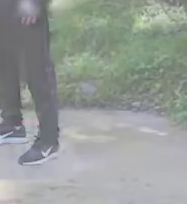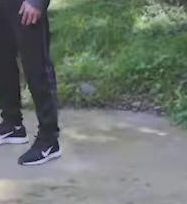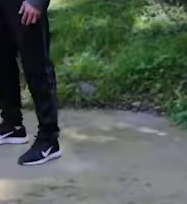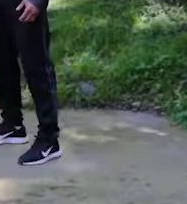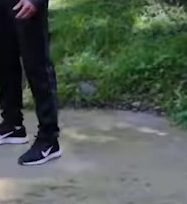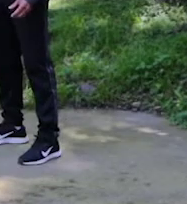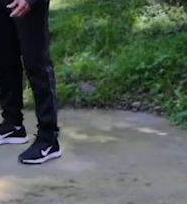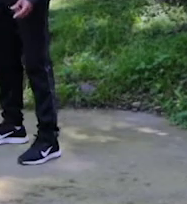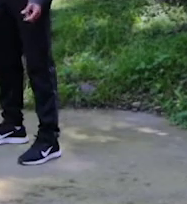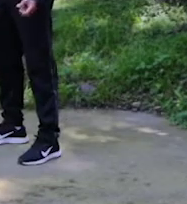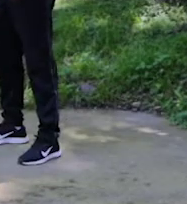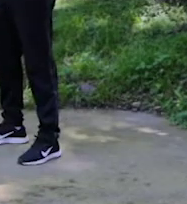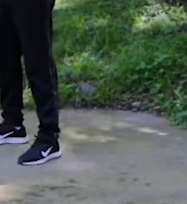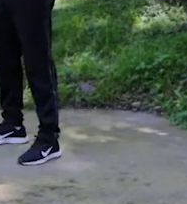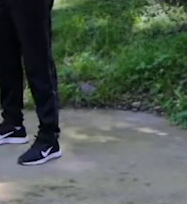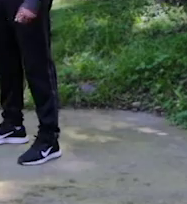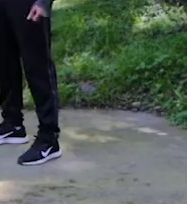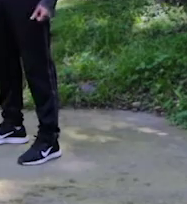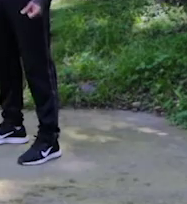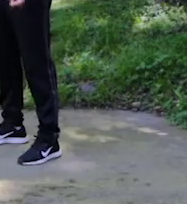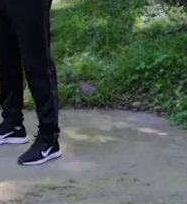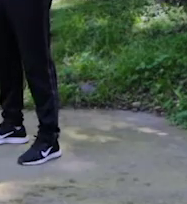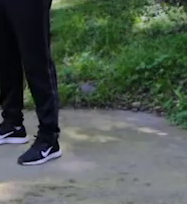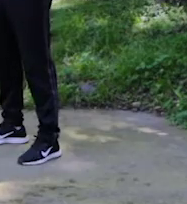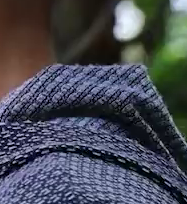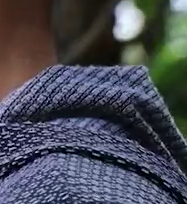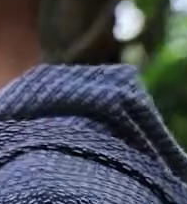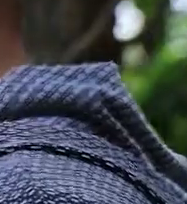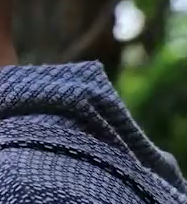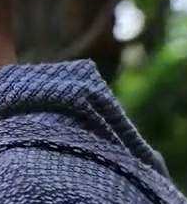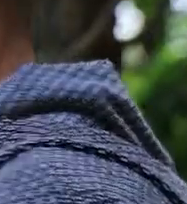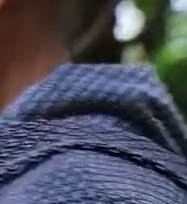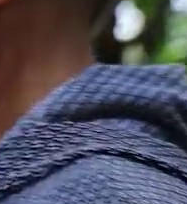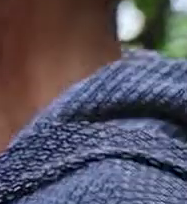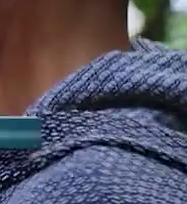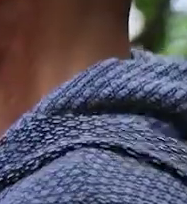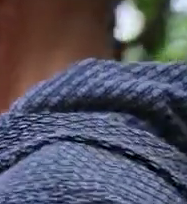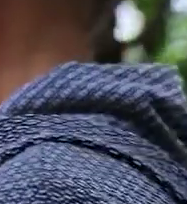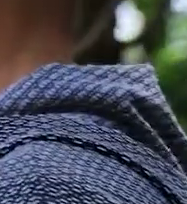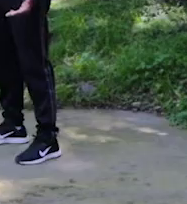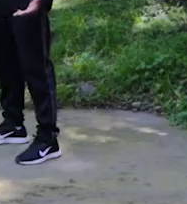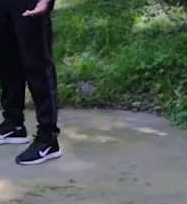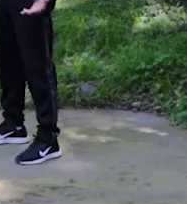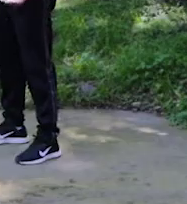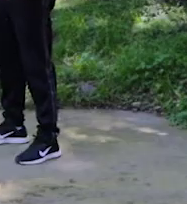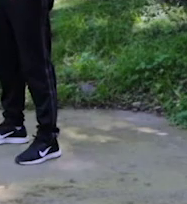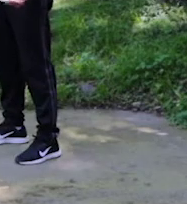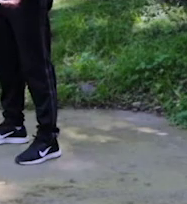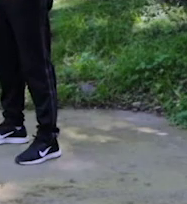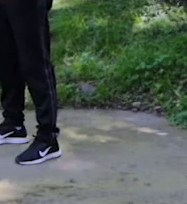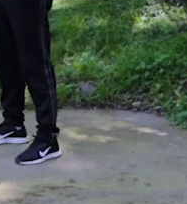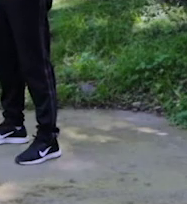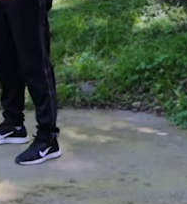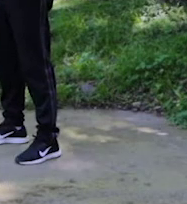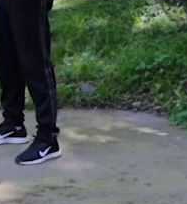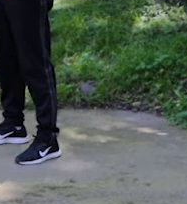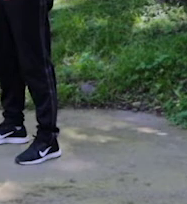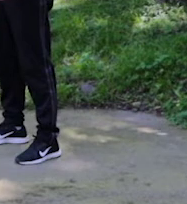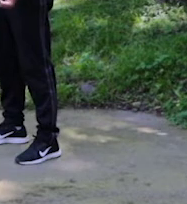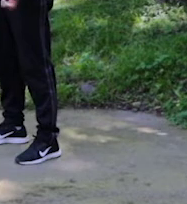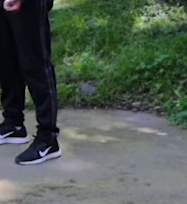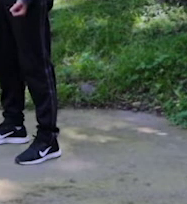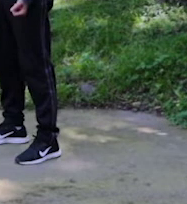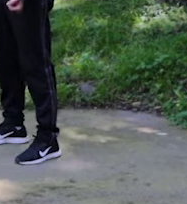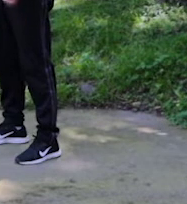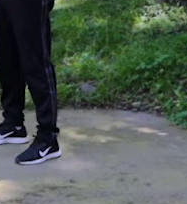Ahora vamos a trabajar el brazo de bíceps. Nos vamos a parar derechos, vamos a pegar los codos a